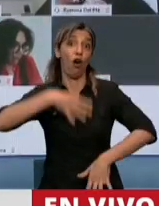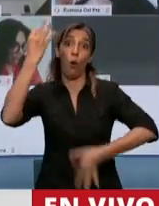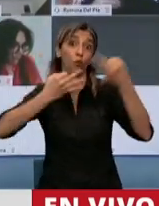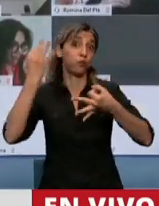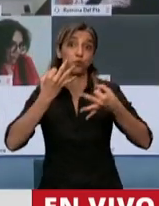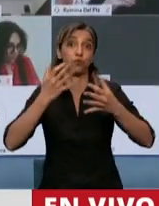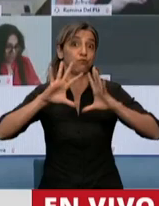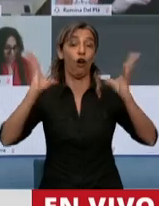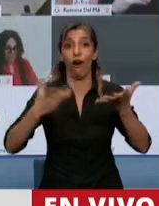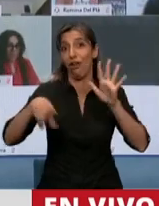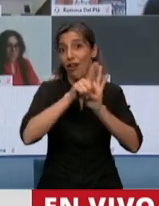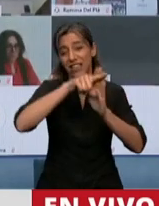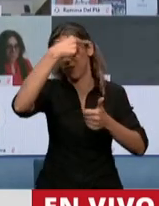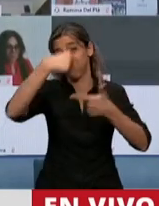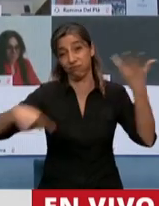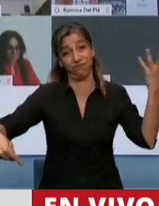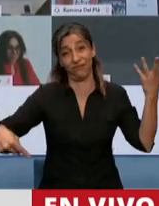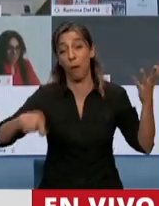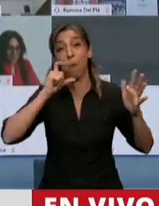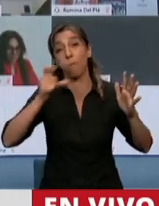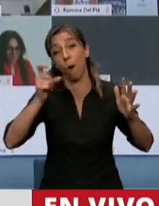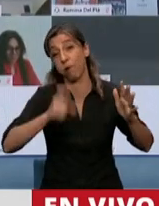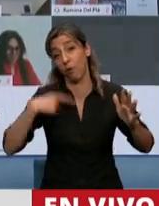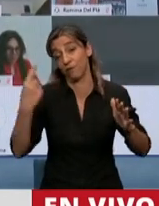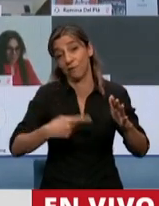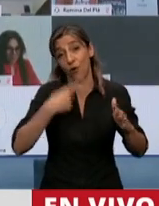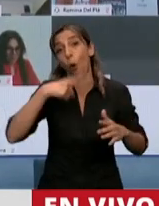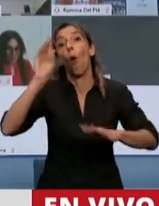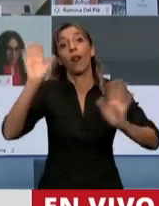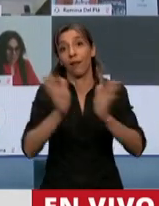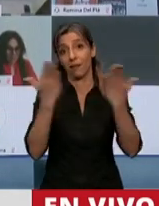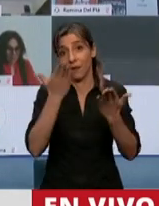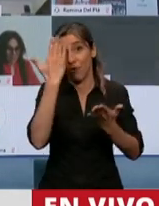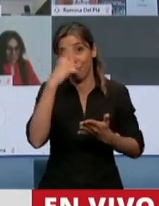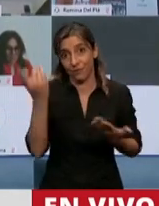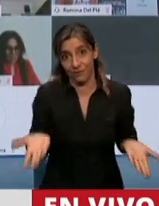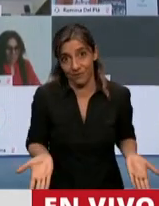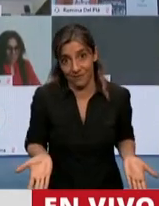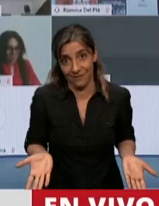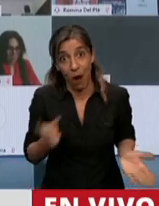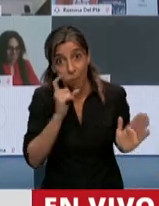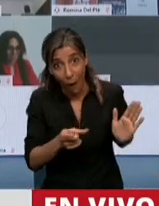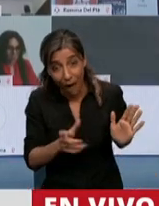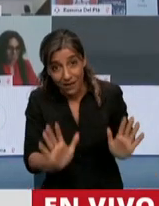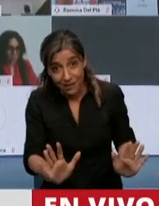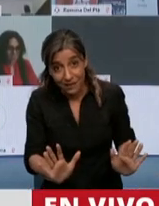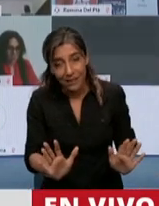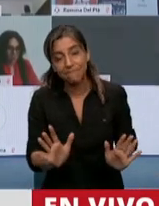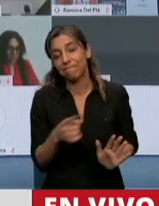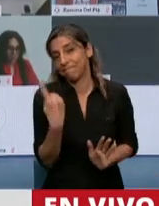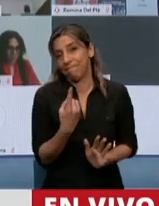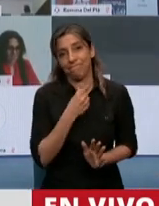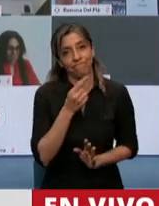por la Constitución. Y nosotros no queremos que el Congreso sesione o funcione sin